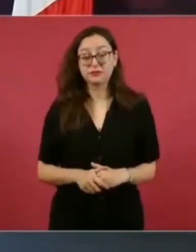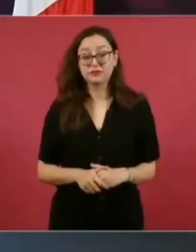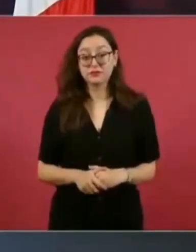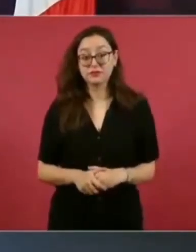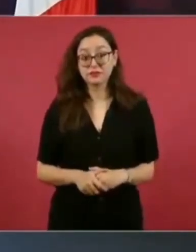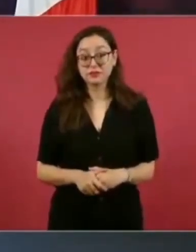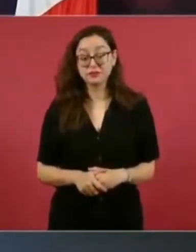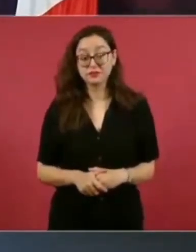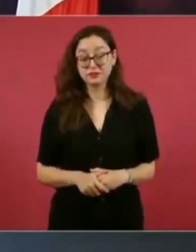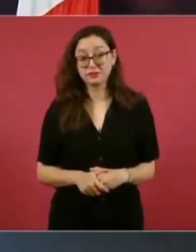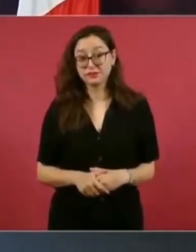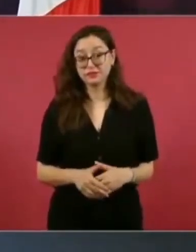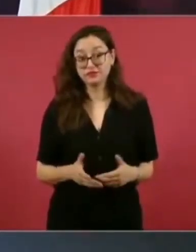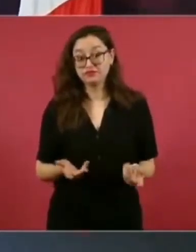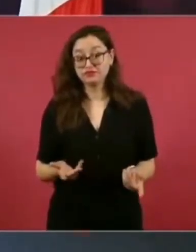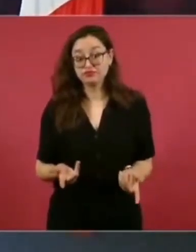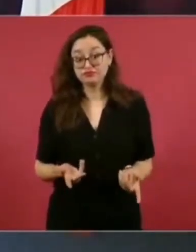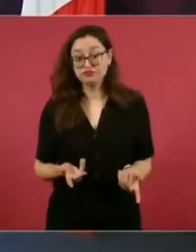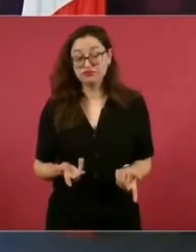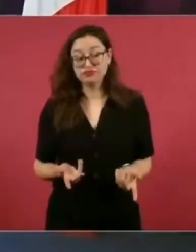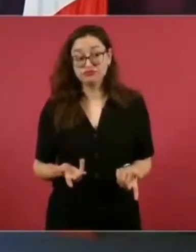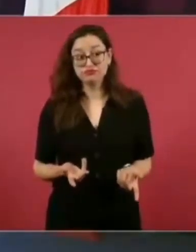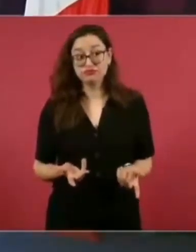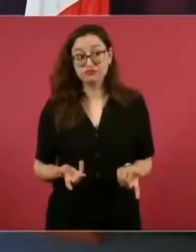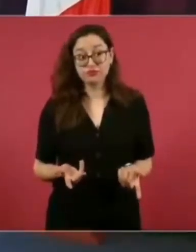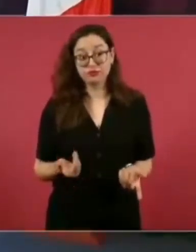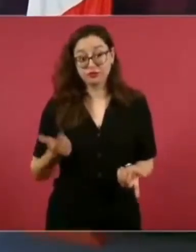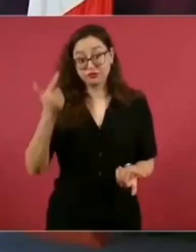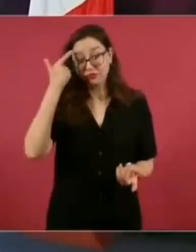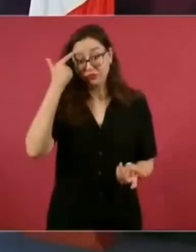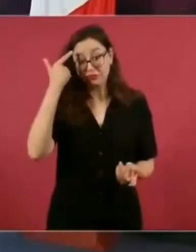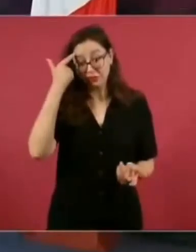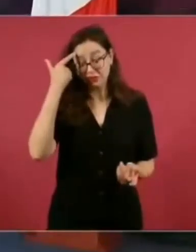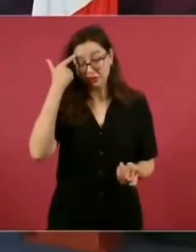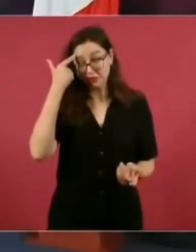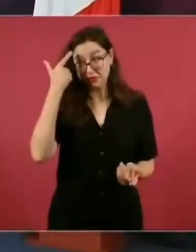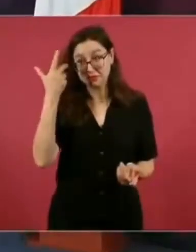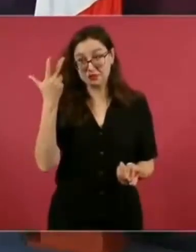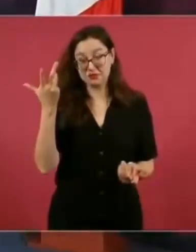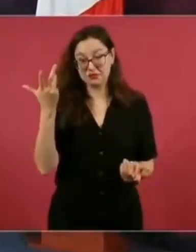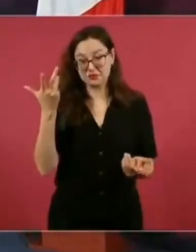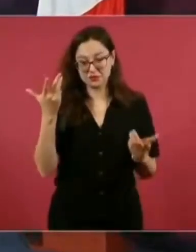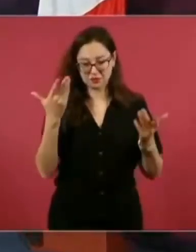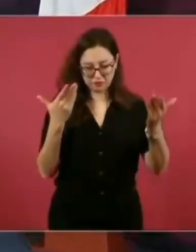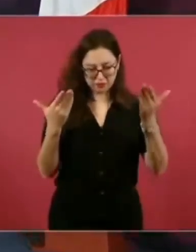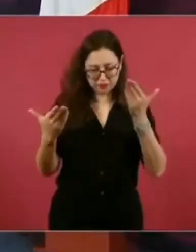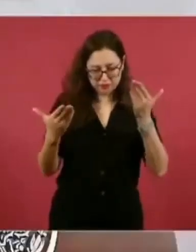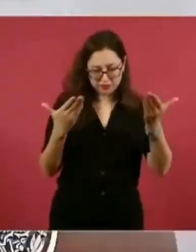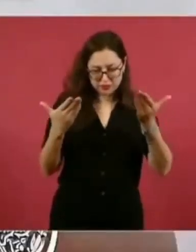la capacidad de